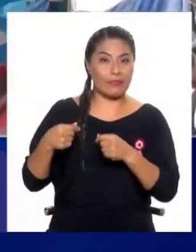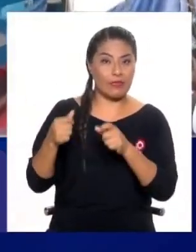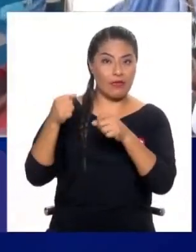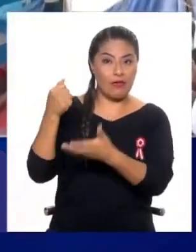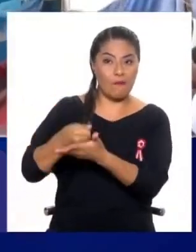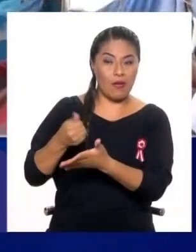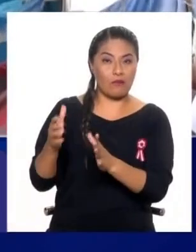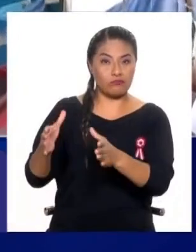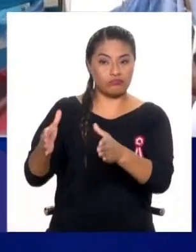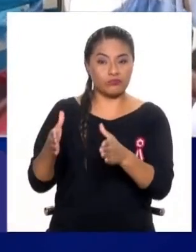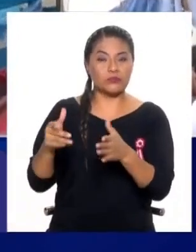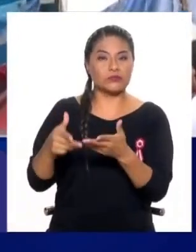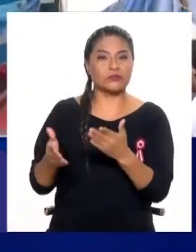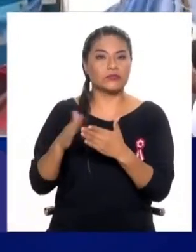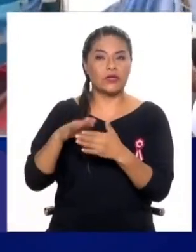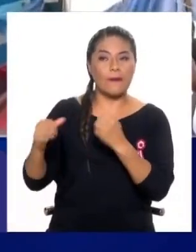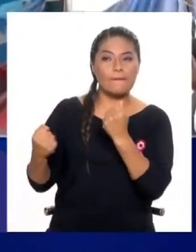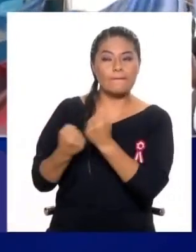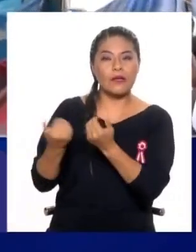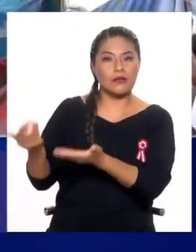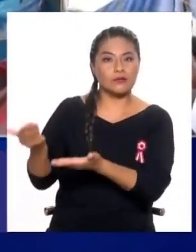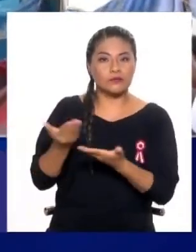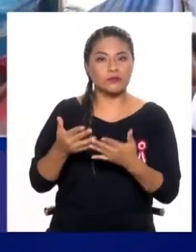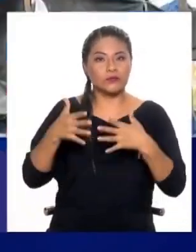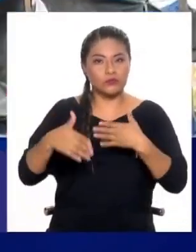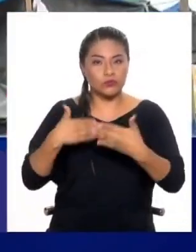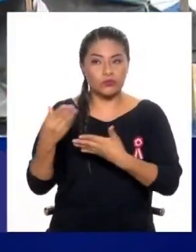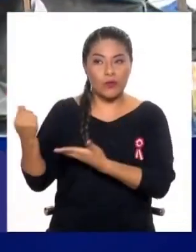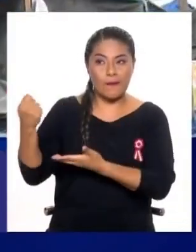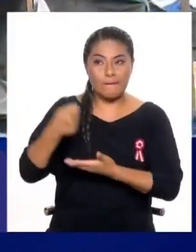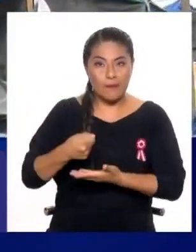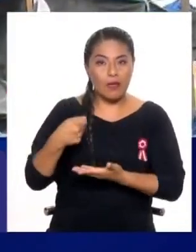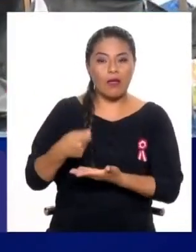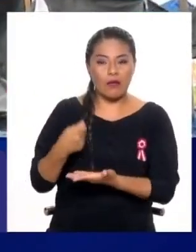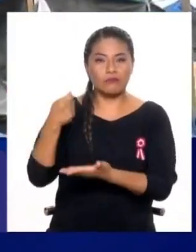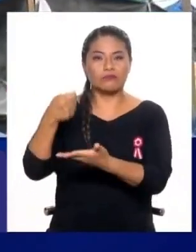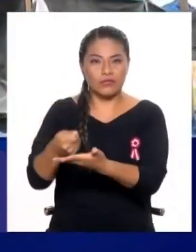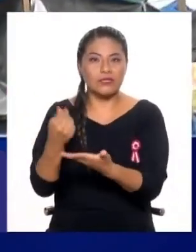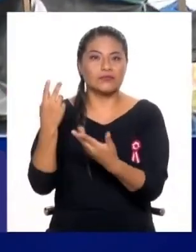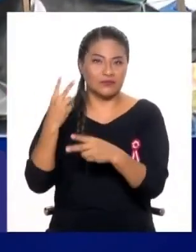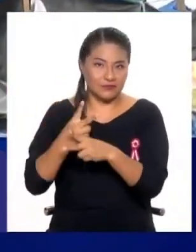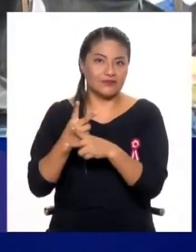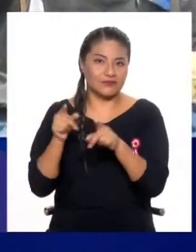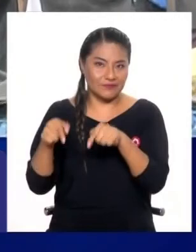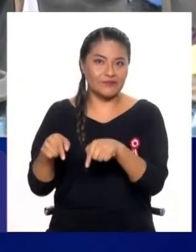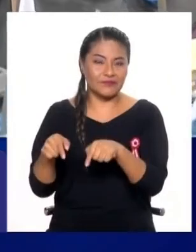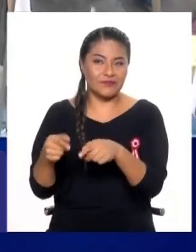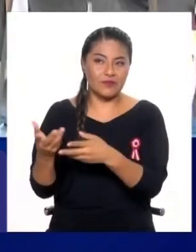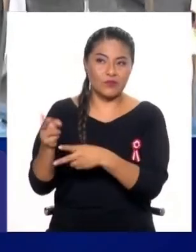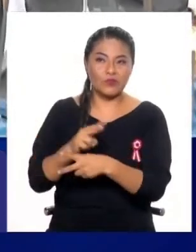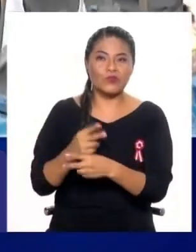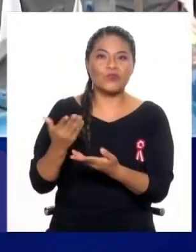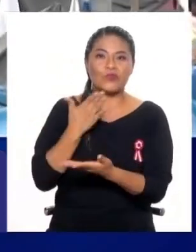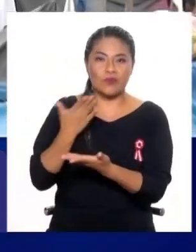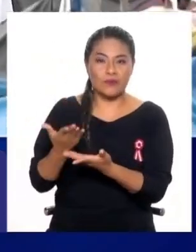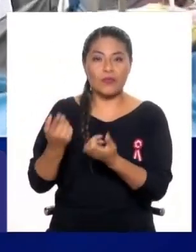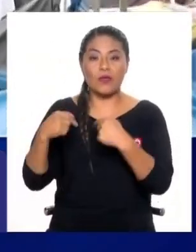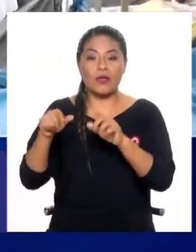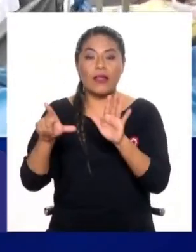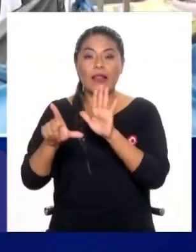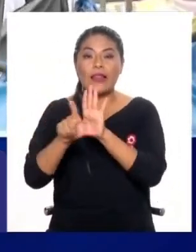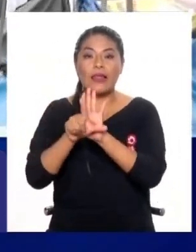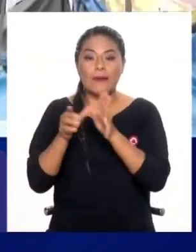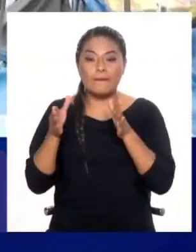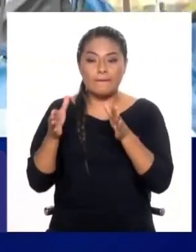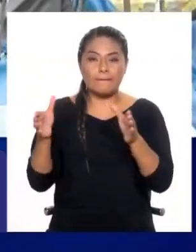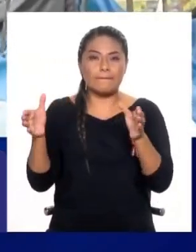respaldo y una cierta seguridad para poderte generar un desembolso de esa naturaleza. La realidad es que en el Perú el sector formal, laboral,